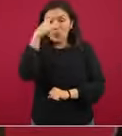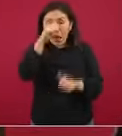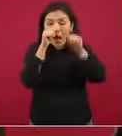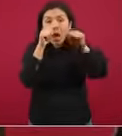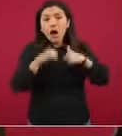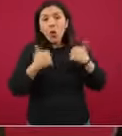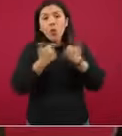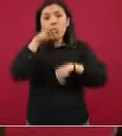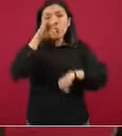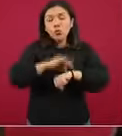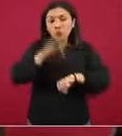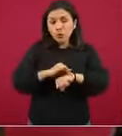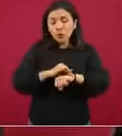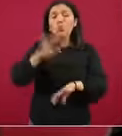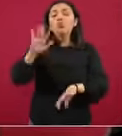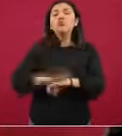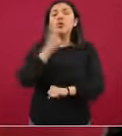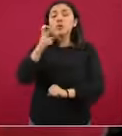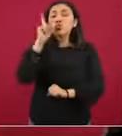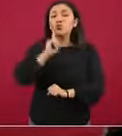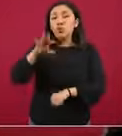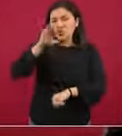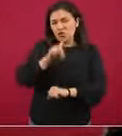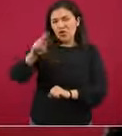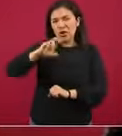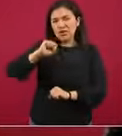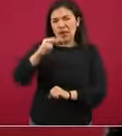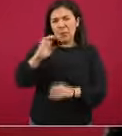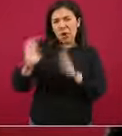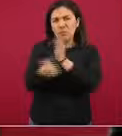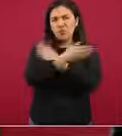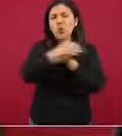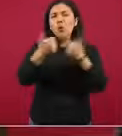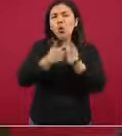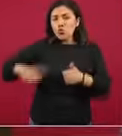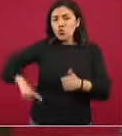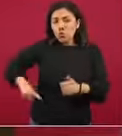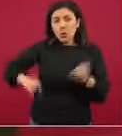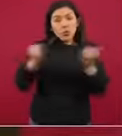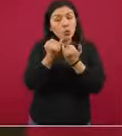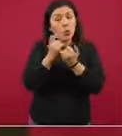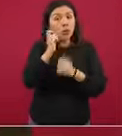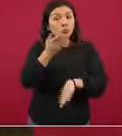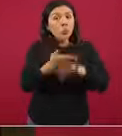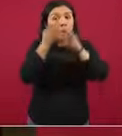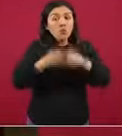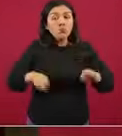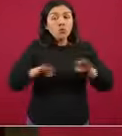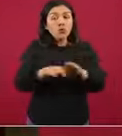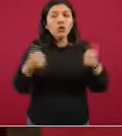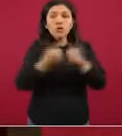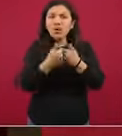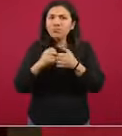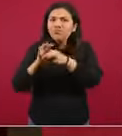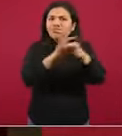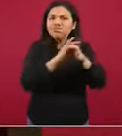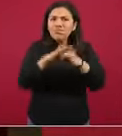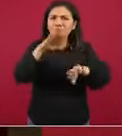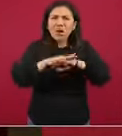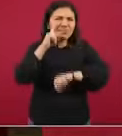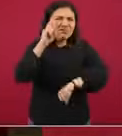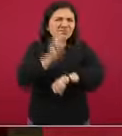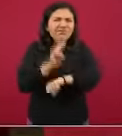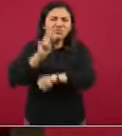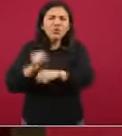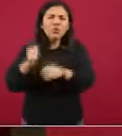atención. Y por eso la doctora Sheinbaum y el gobierno que también está haciendo un papel muy importante con una cooperación intersectorial,